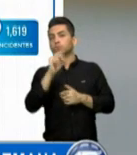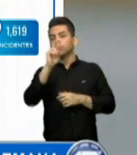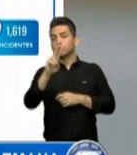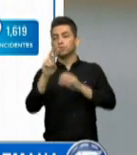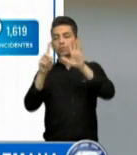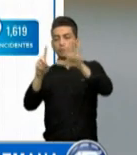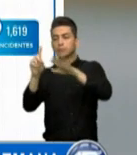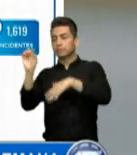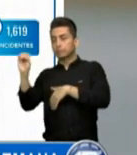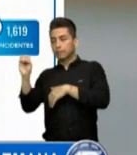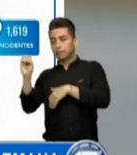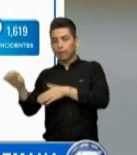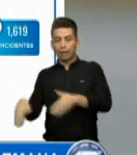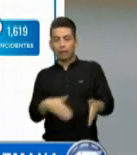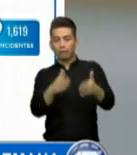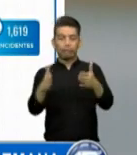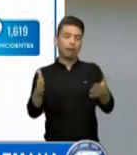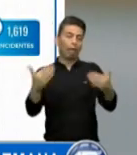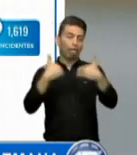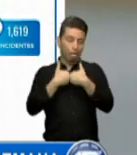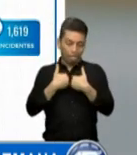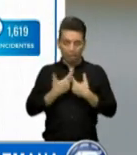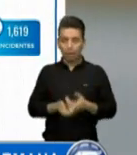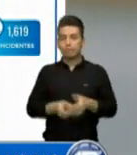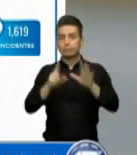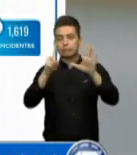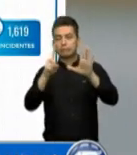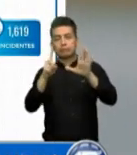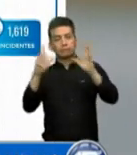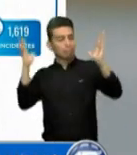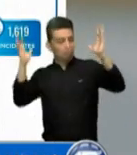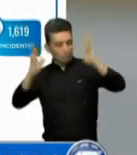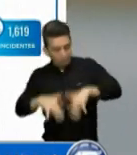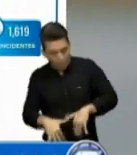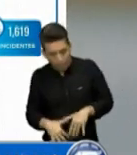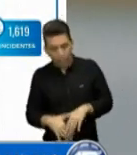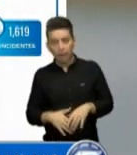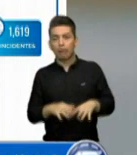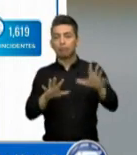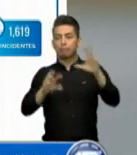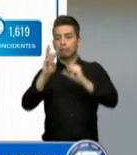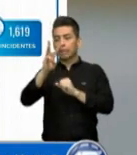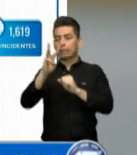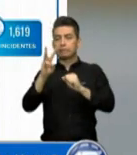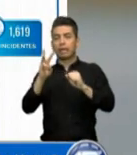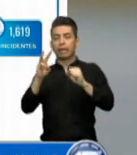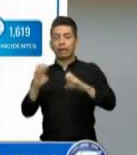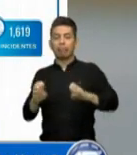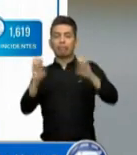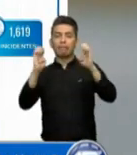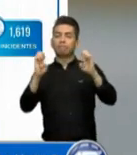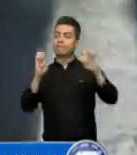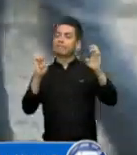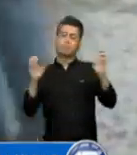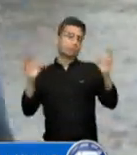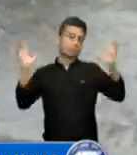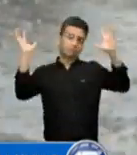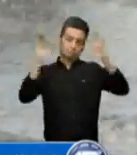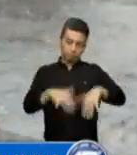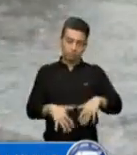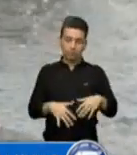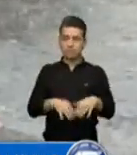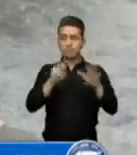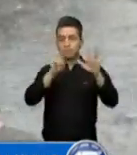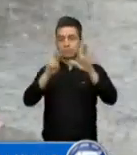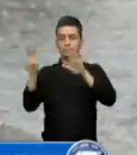afectadas, 6 destruidas, 33 edificios afectados, 77 puentes afectados, 27 destruidos, 5 puentes de